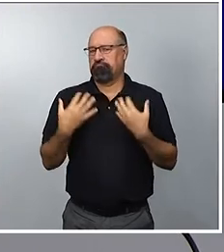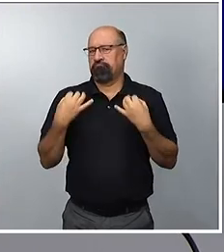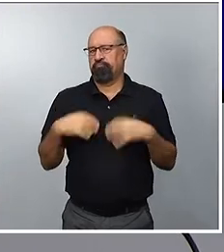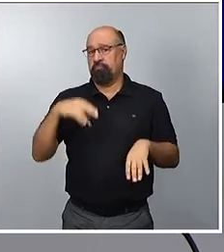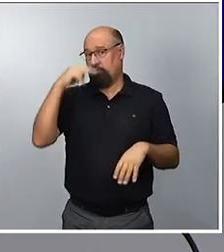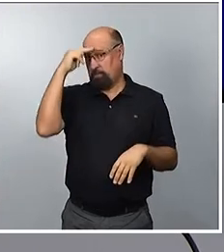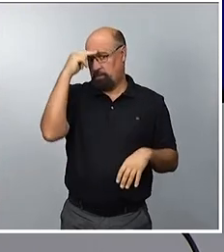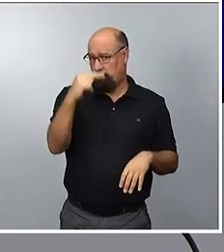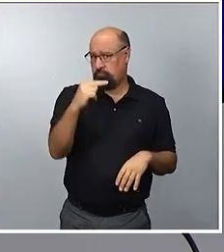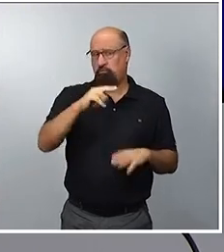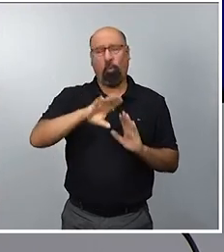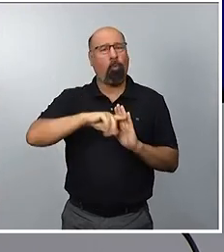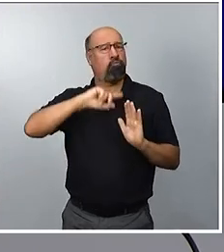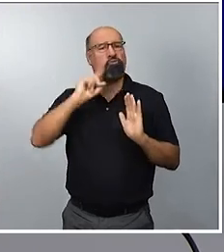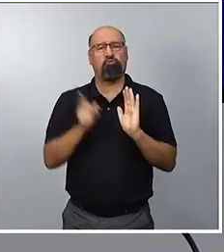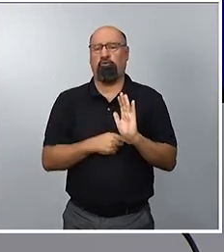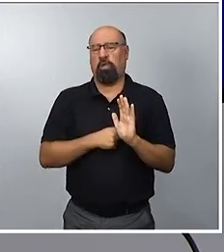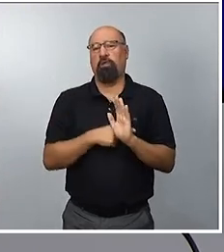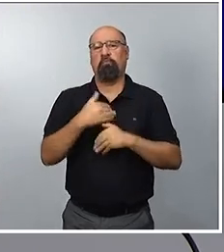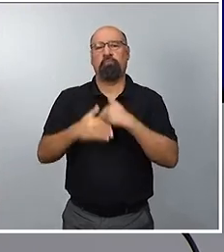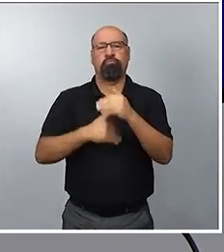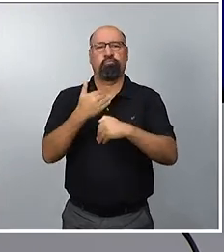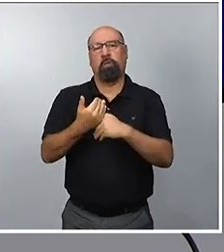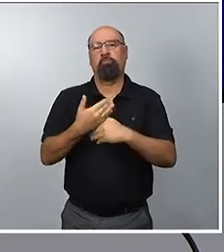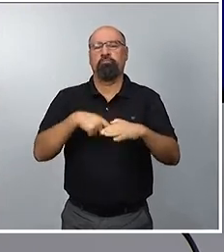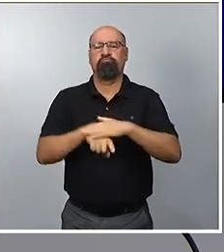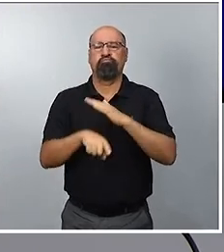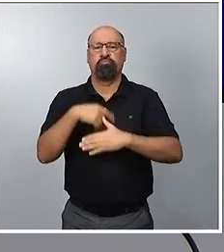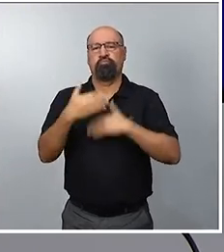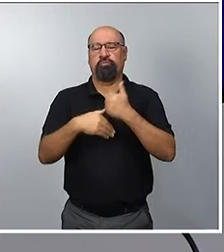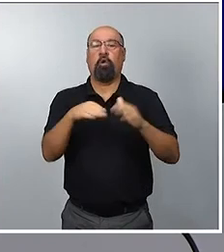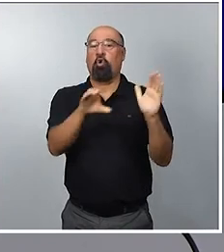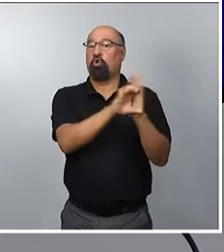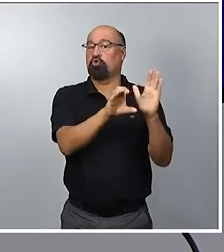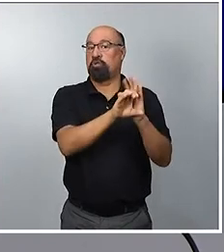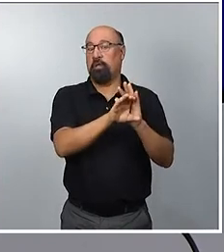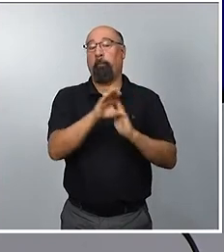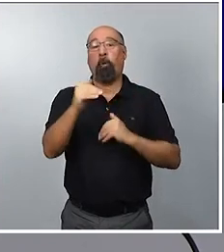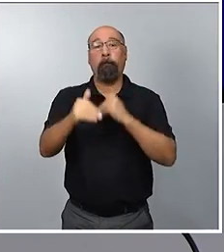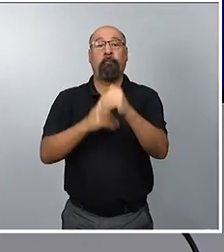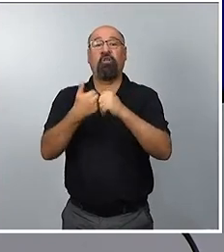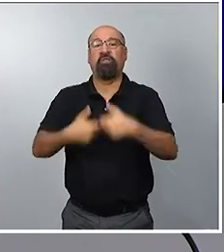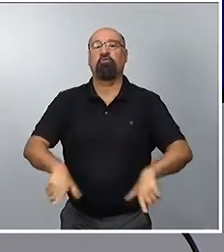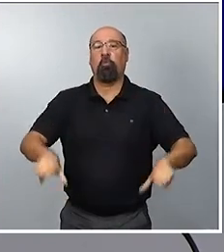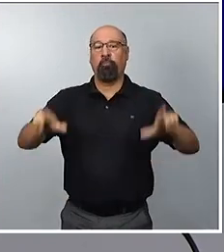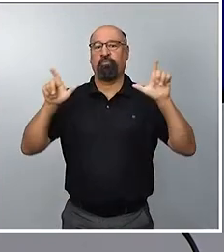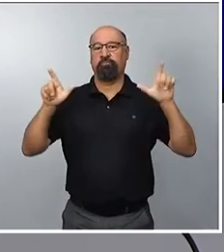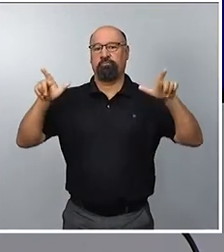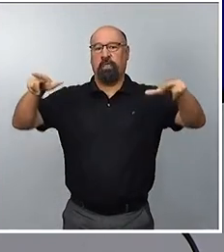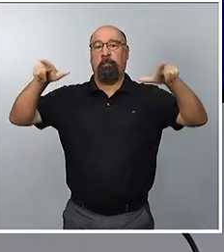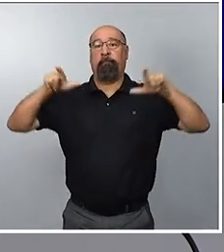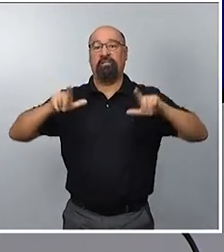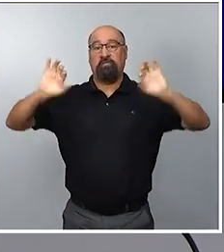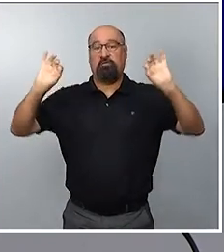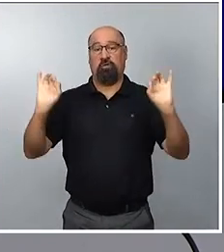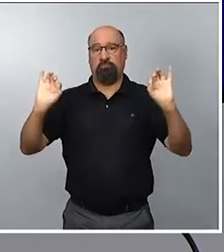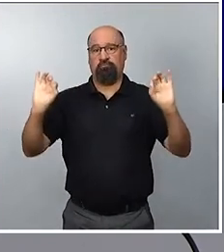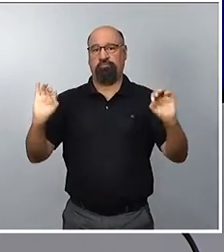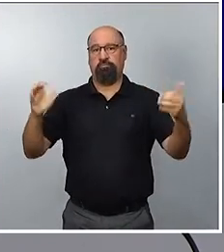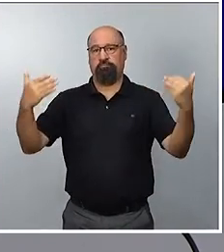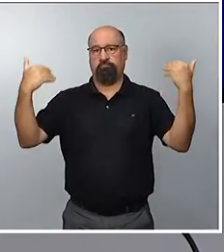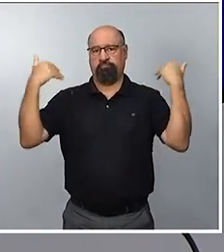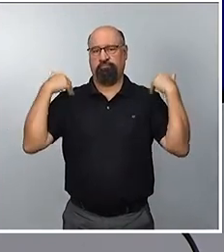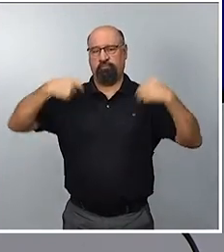al trámite institucional, constitucional, que es el proceso de investidura, porque claramente contrasta con la